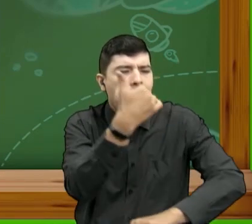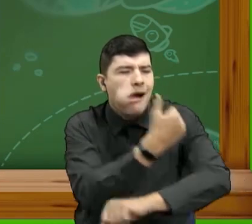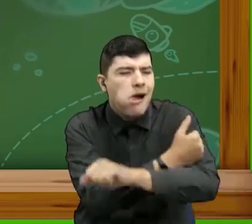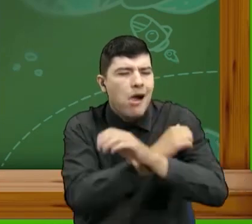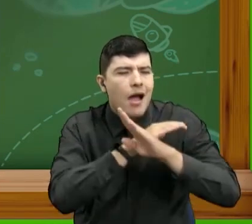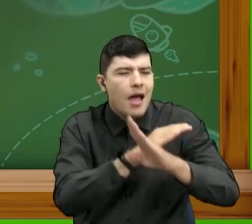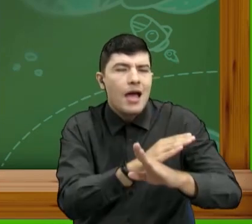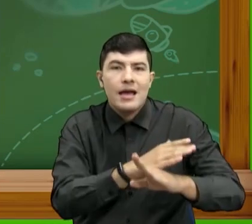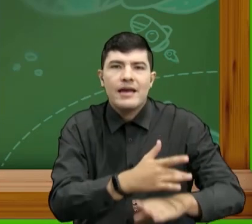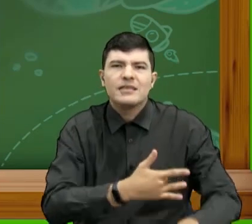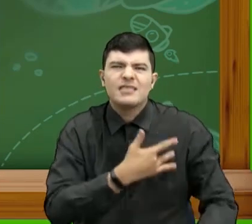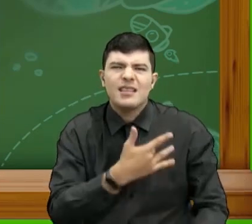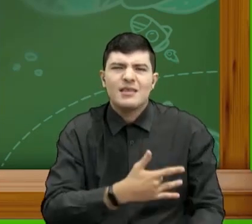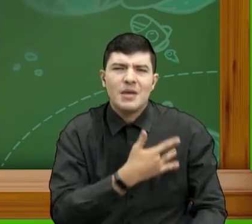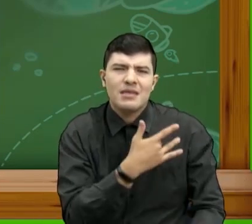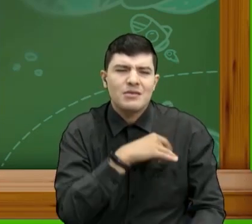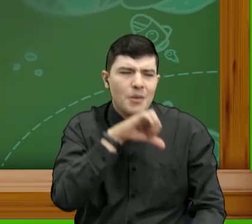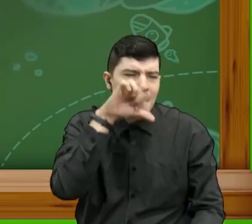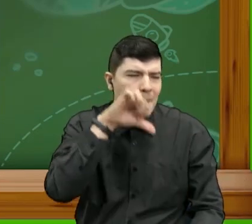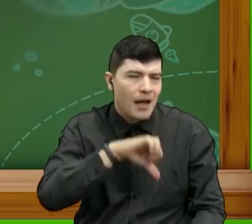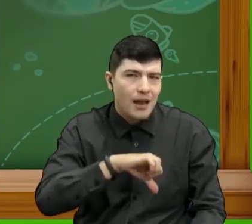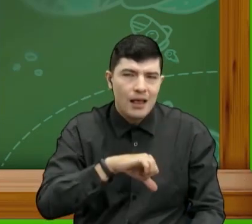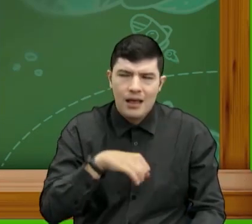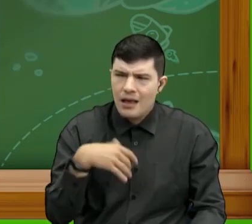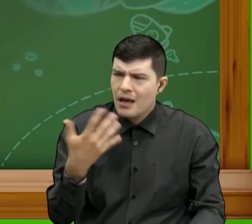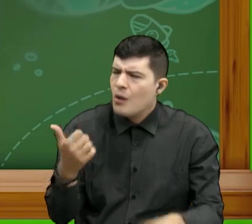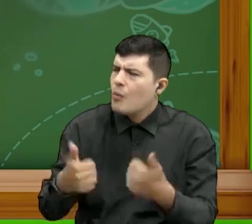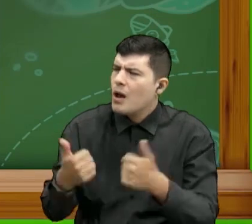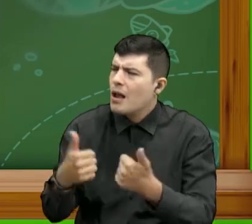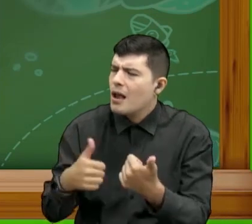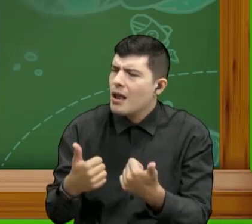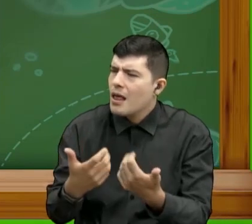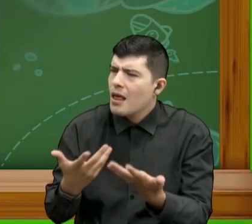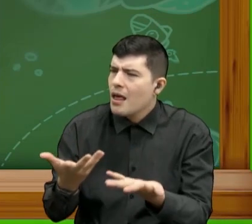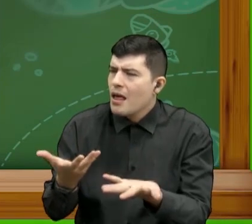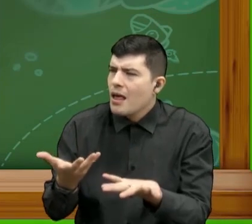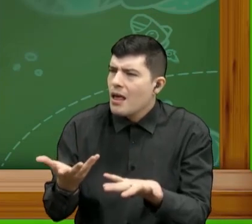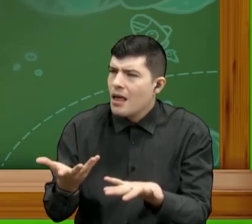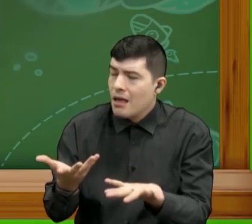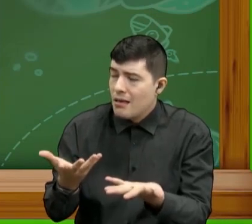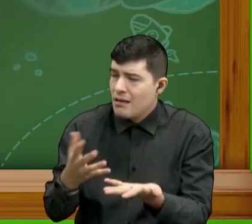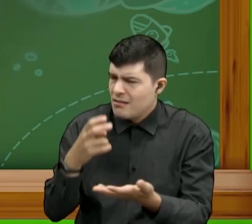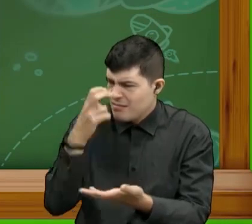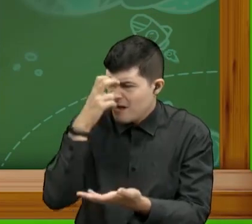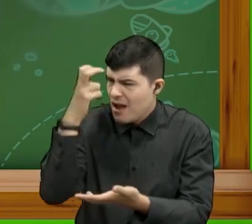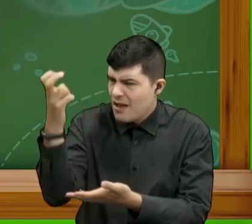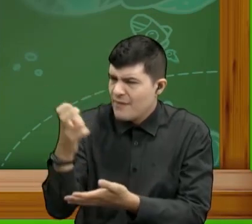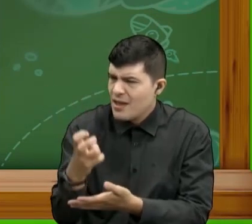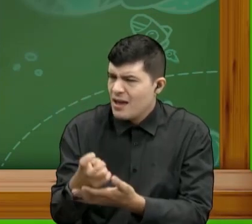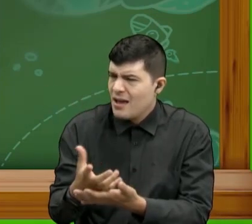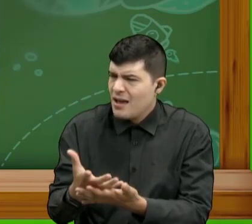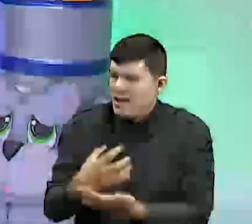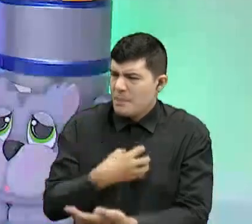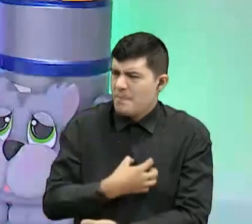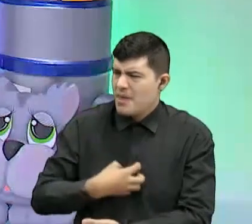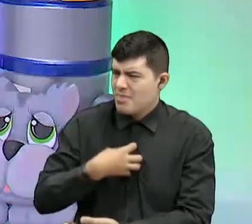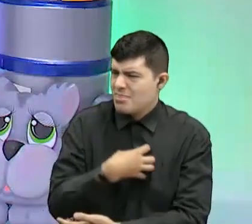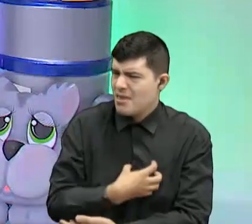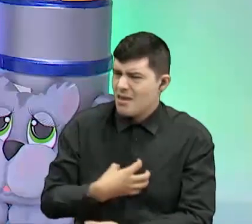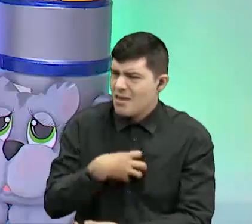malos sentimientos? La rabia, el mal genio, la envidia, entre otros. Eso es lo que a veces